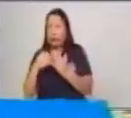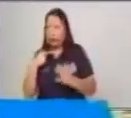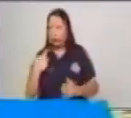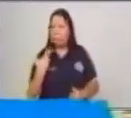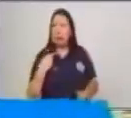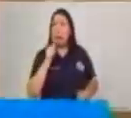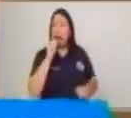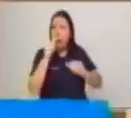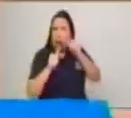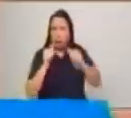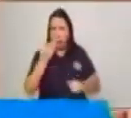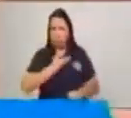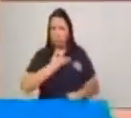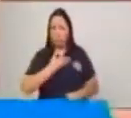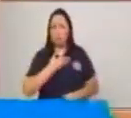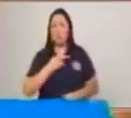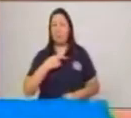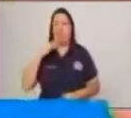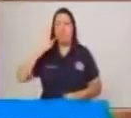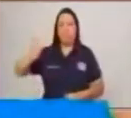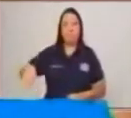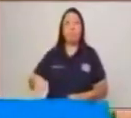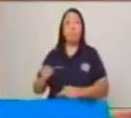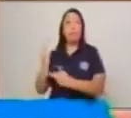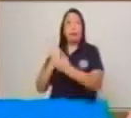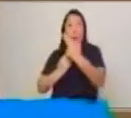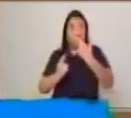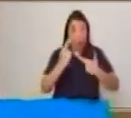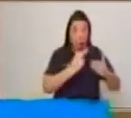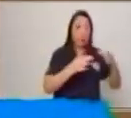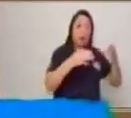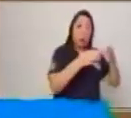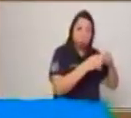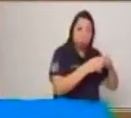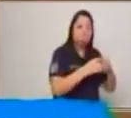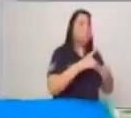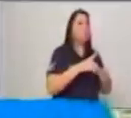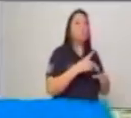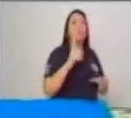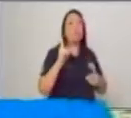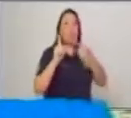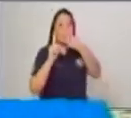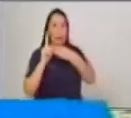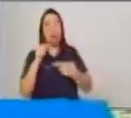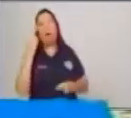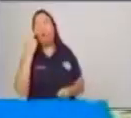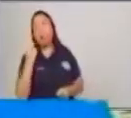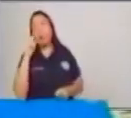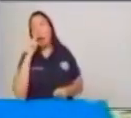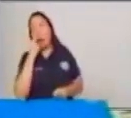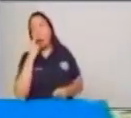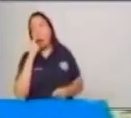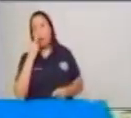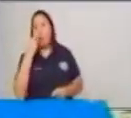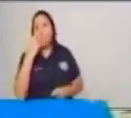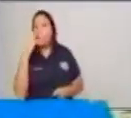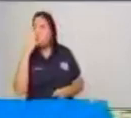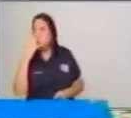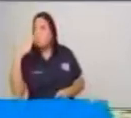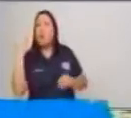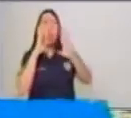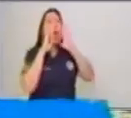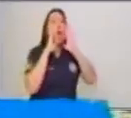enojados se fueron otra vez a sus casas. Pasó un tiempo y otra vez el pastorcito decidió decir, ¡lobo, lobo! Y los